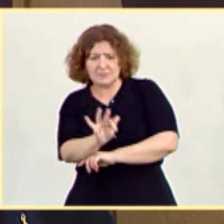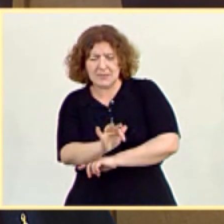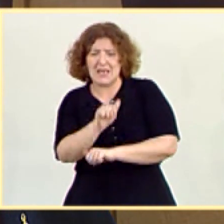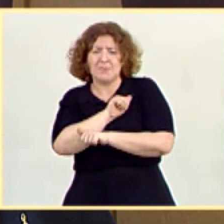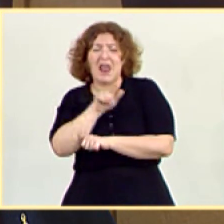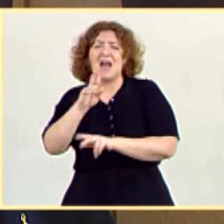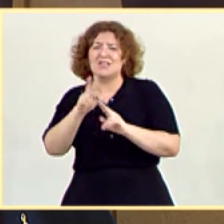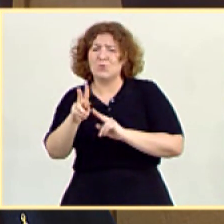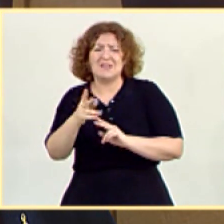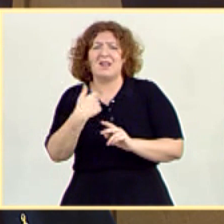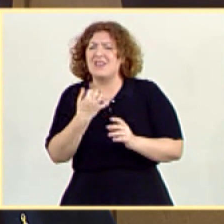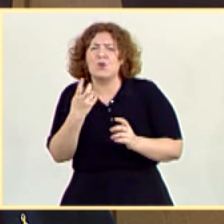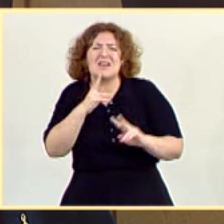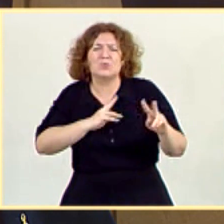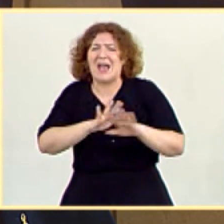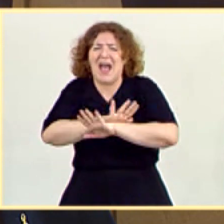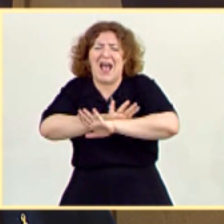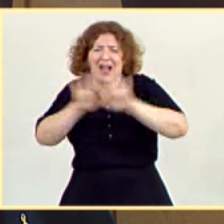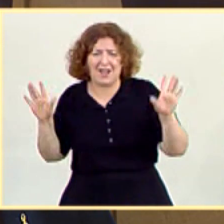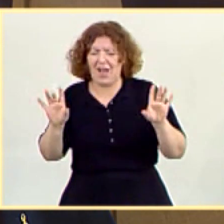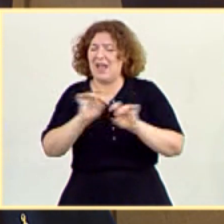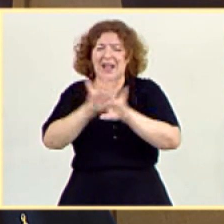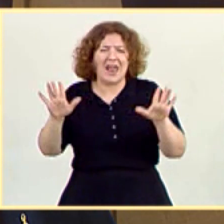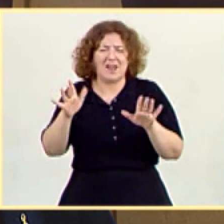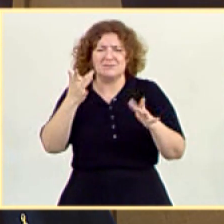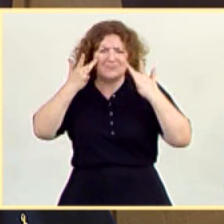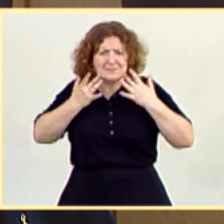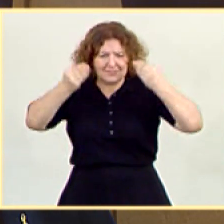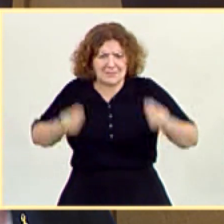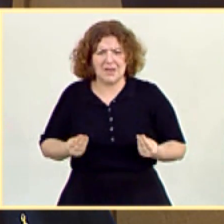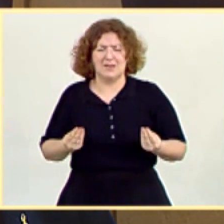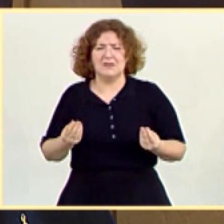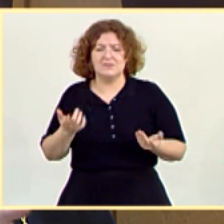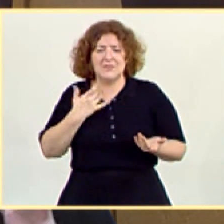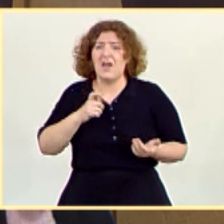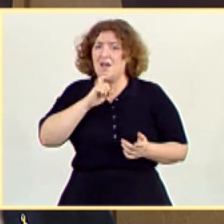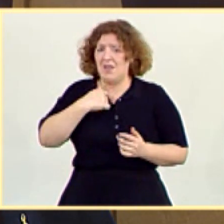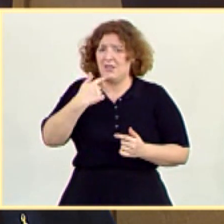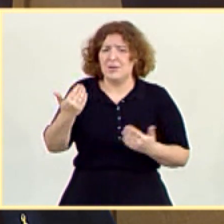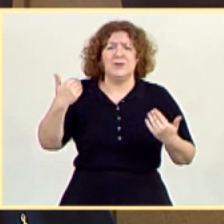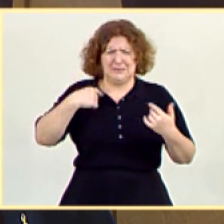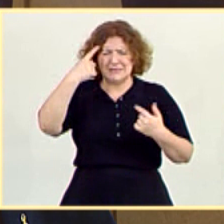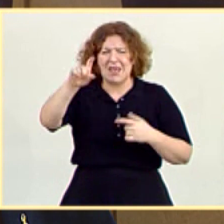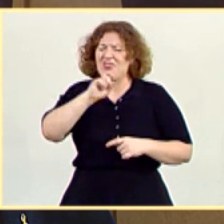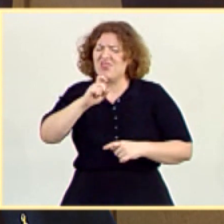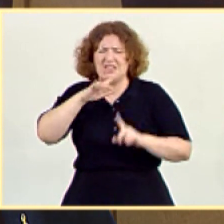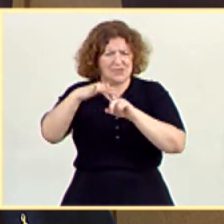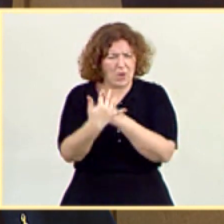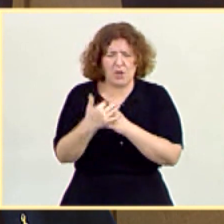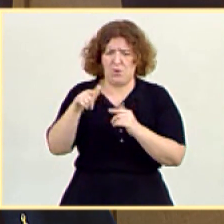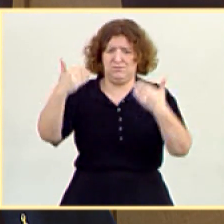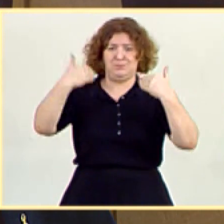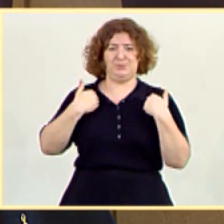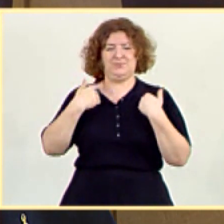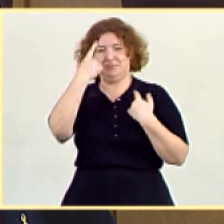y esperan una respuesta clara, nítida. Y nos hacemos cargo, ya he dicho al principio, de la dificultad, de la enorme dificultad que se encuentra usted